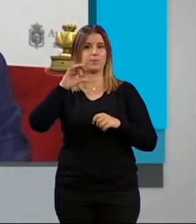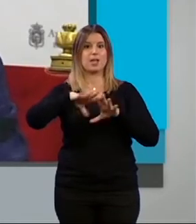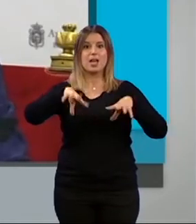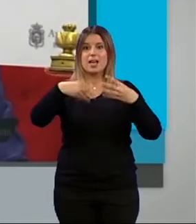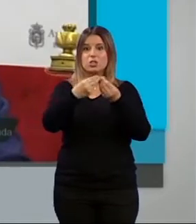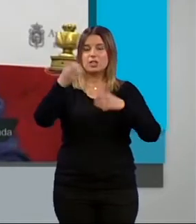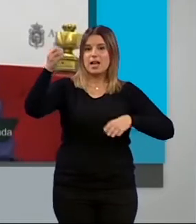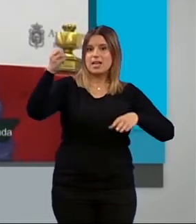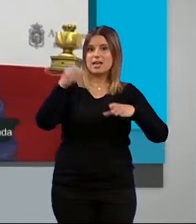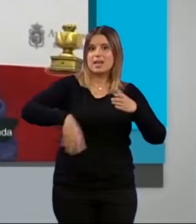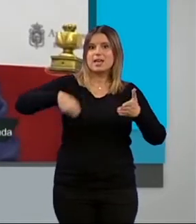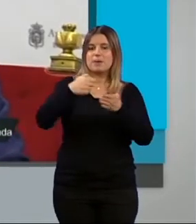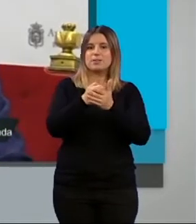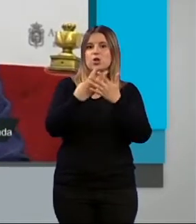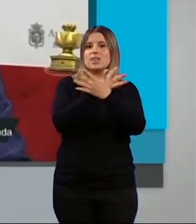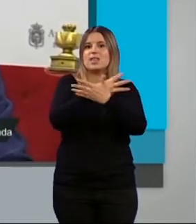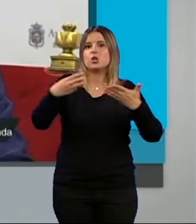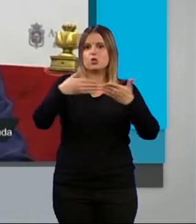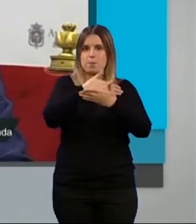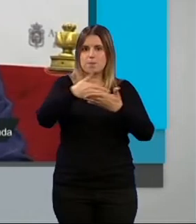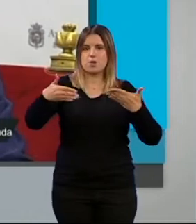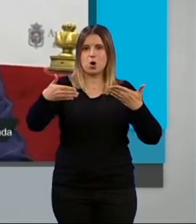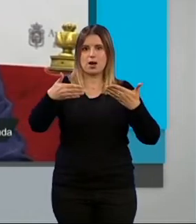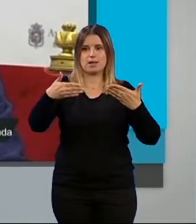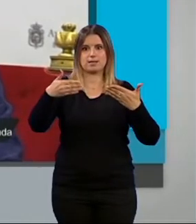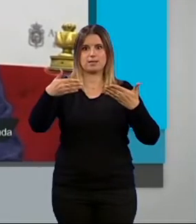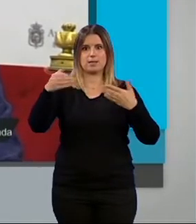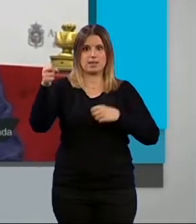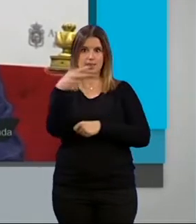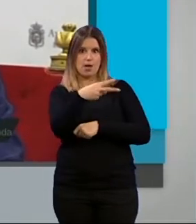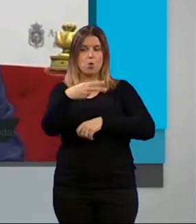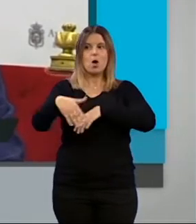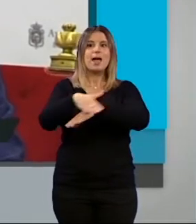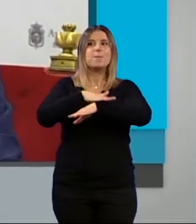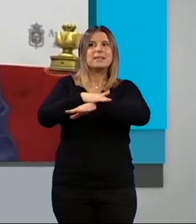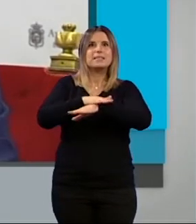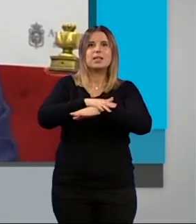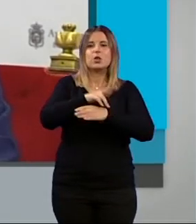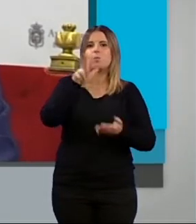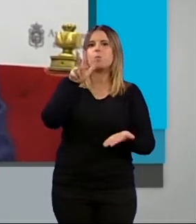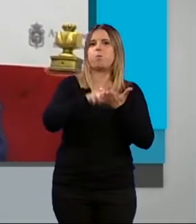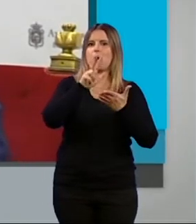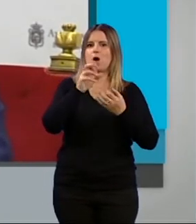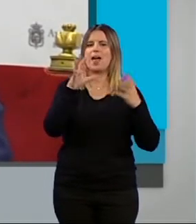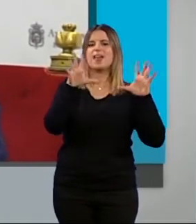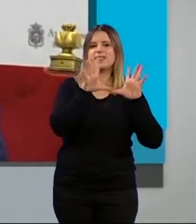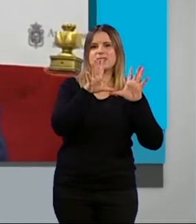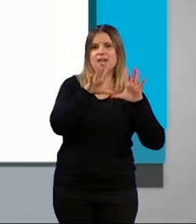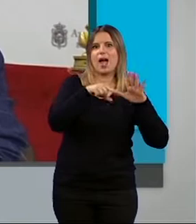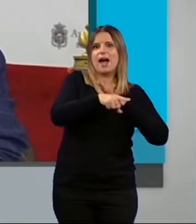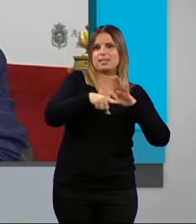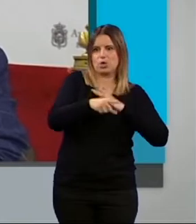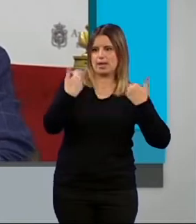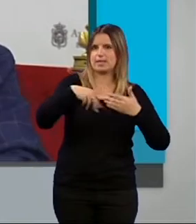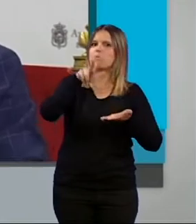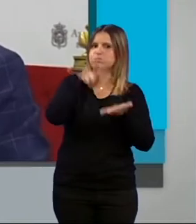18.750.000 euros, el Ministerio haya validado 10 operaciones de 12 que están previstas.